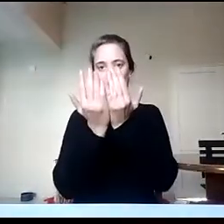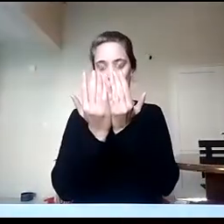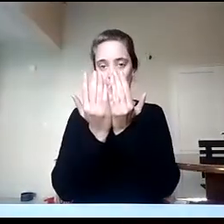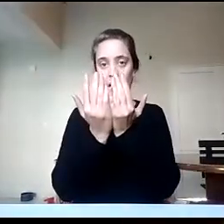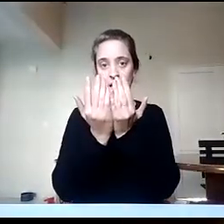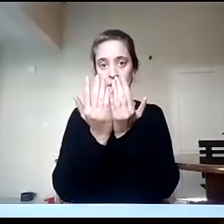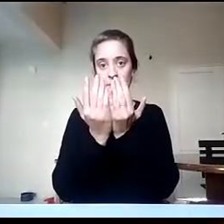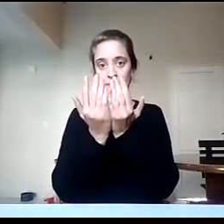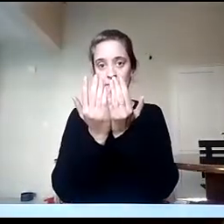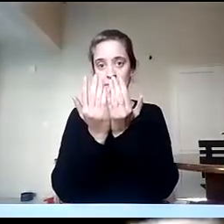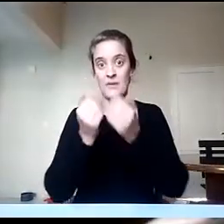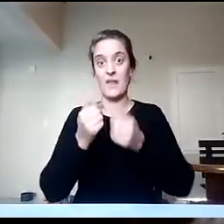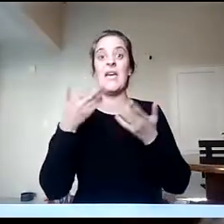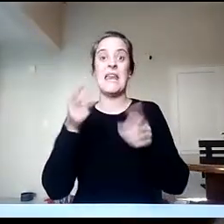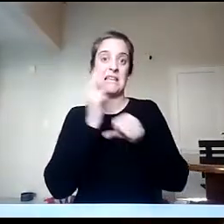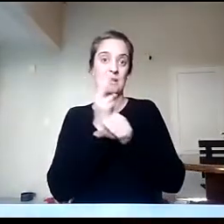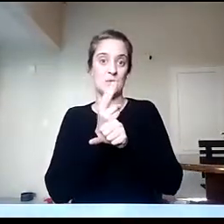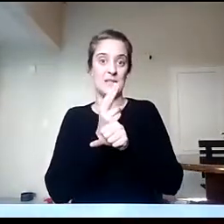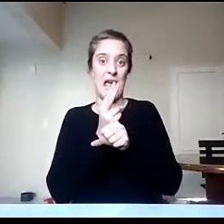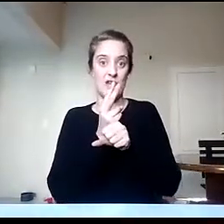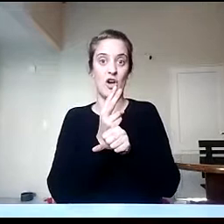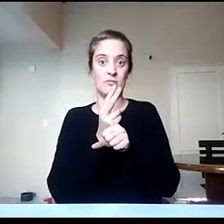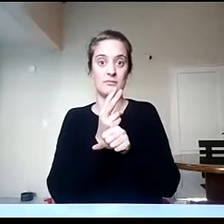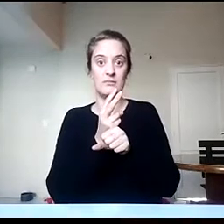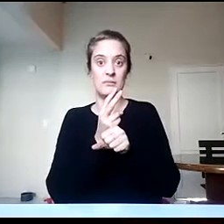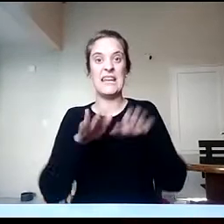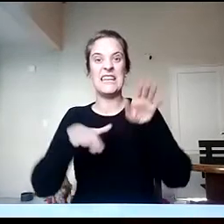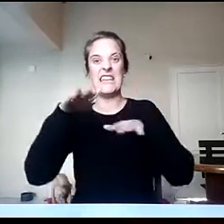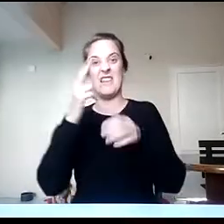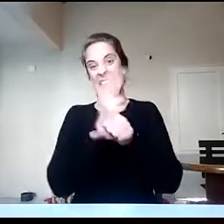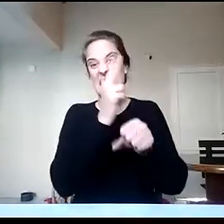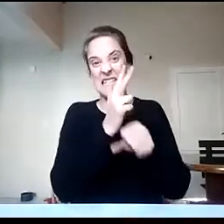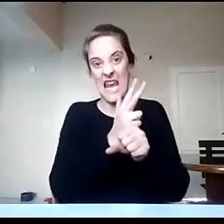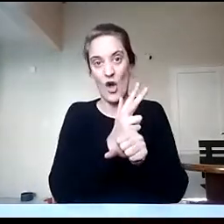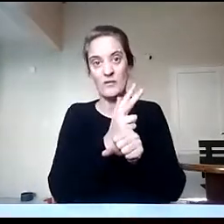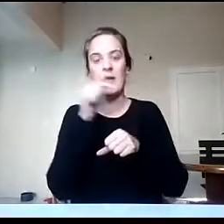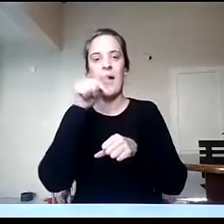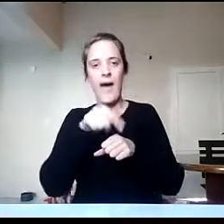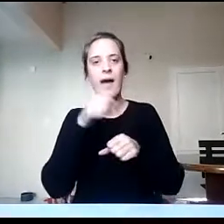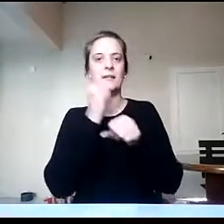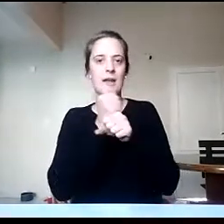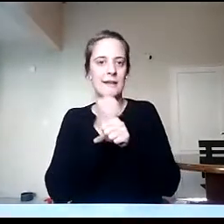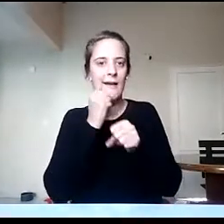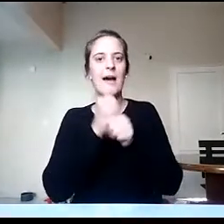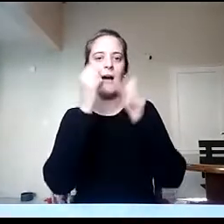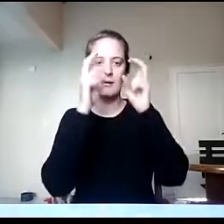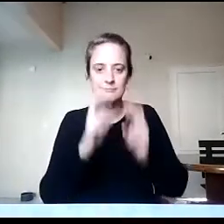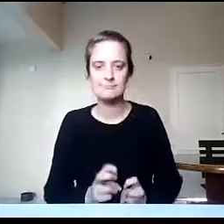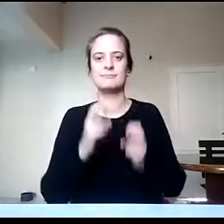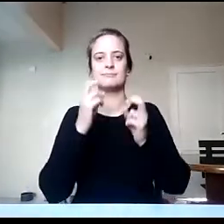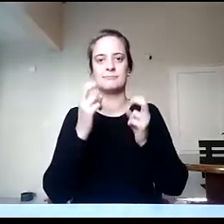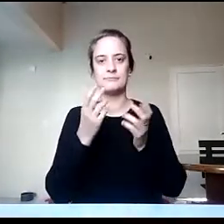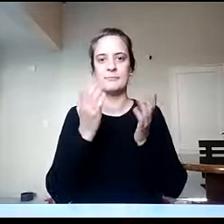tercer año del secundario desde la geografía mundial, ¿sí? Esta crisis climática que vemos que afecta al mundo